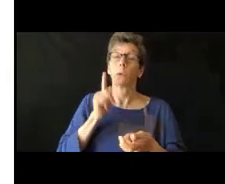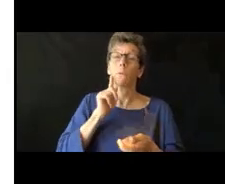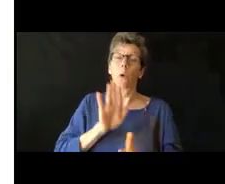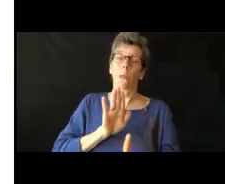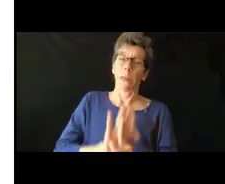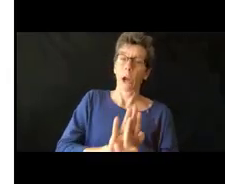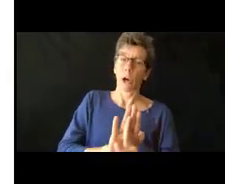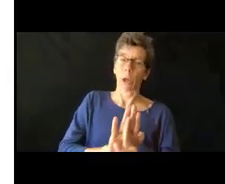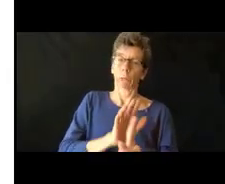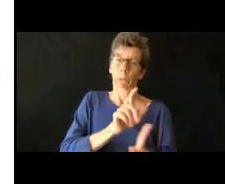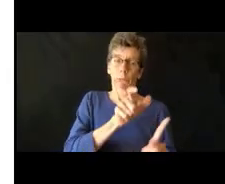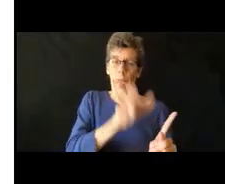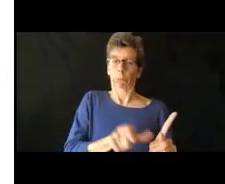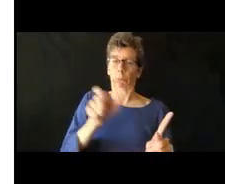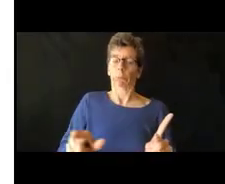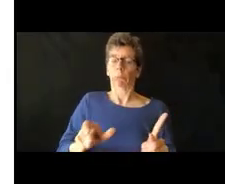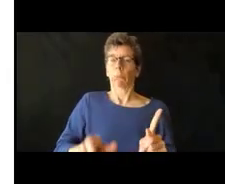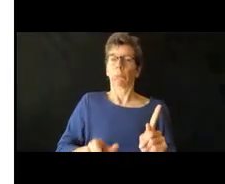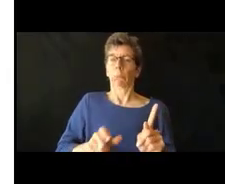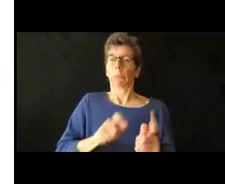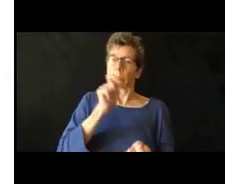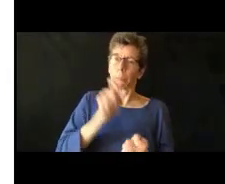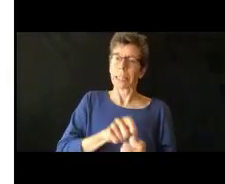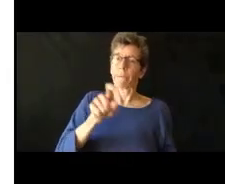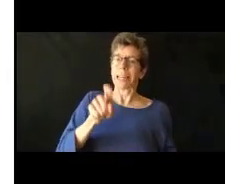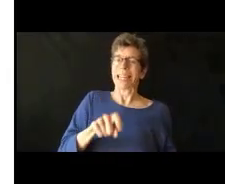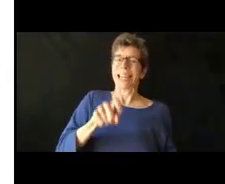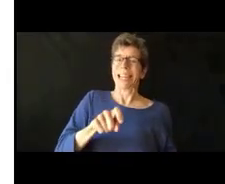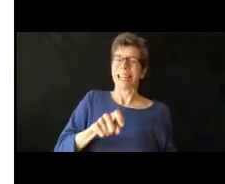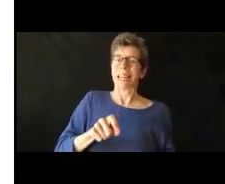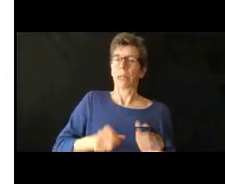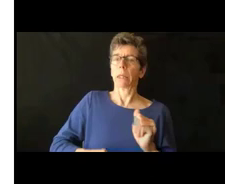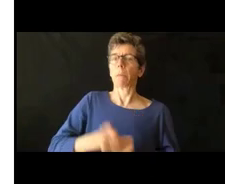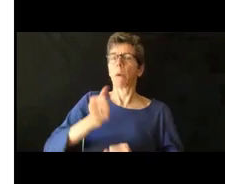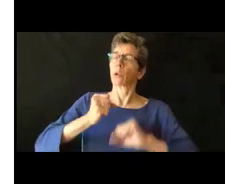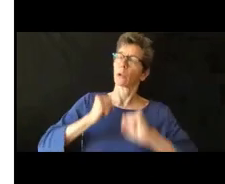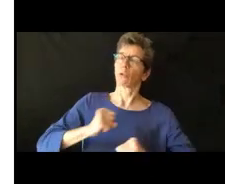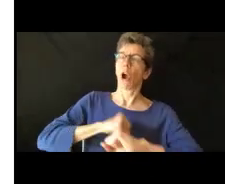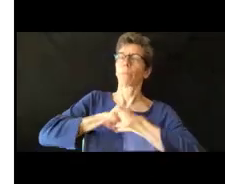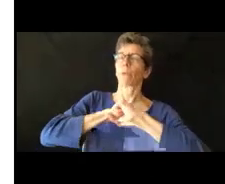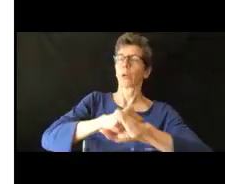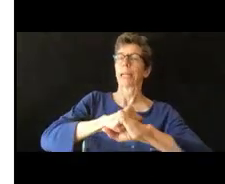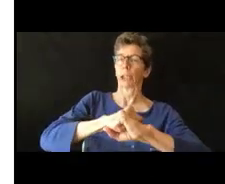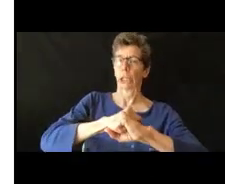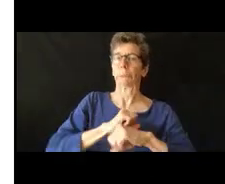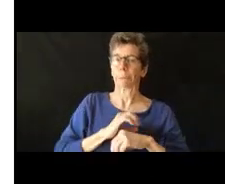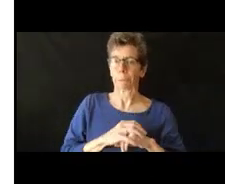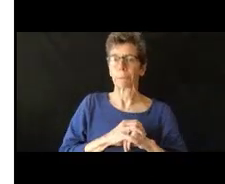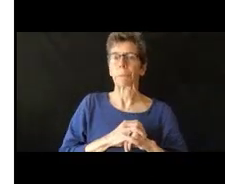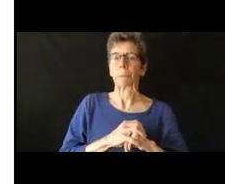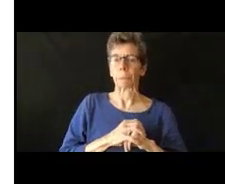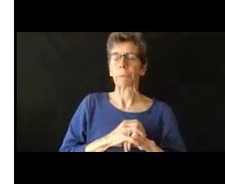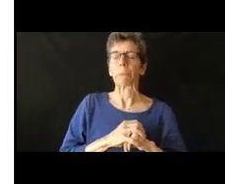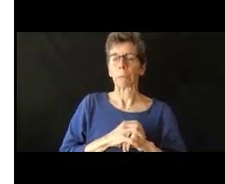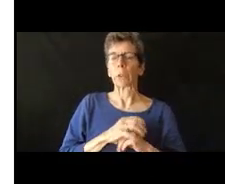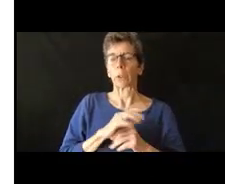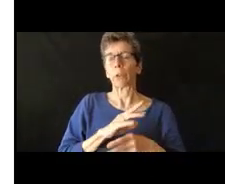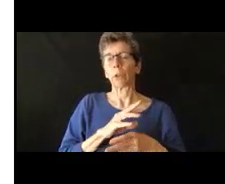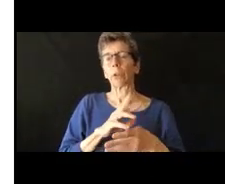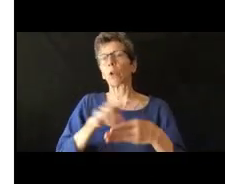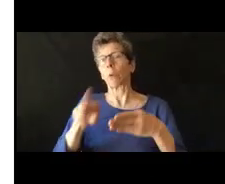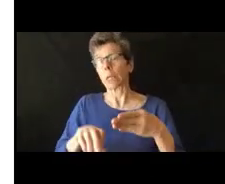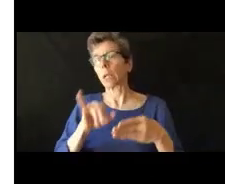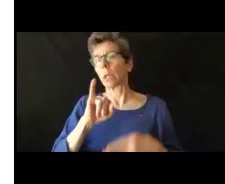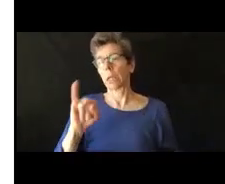específico y la protección mayor para la educación dependiendo de sus discapacidades. Entonces, todas estas leyes